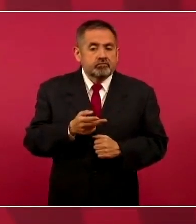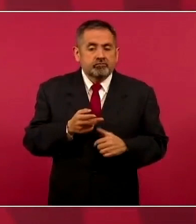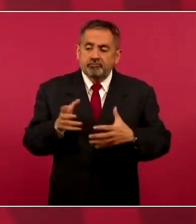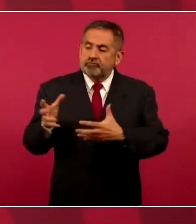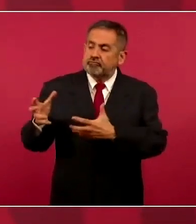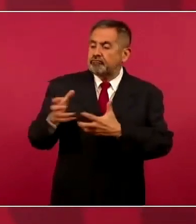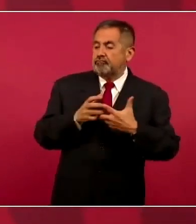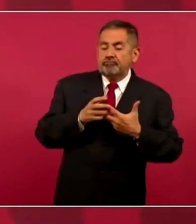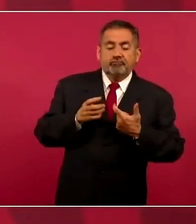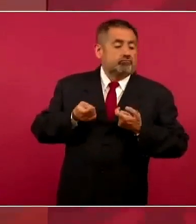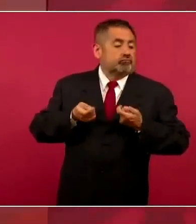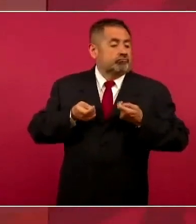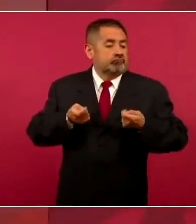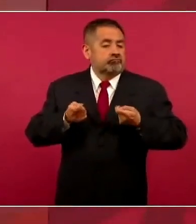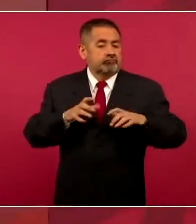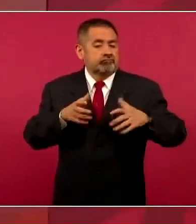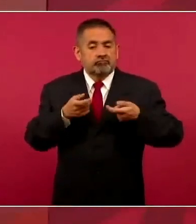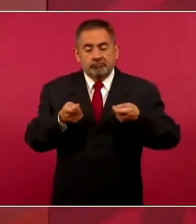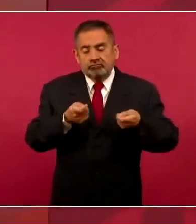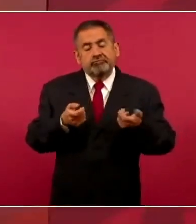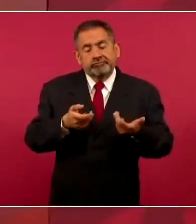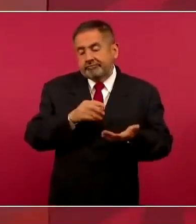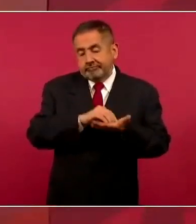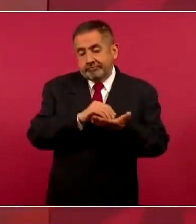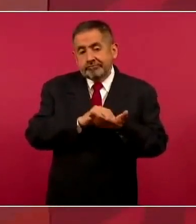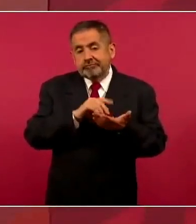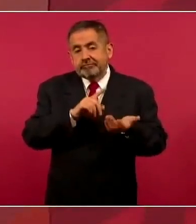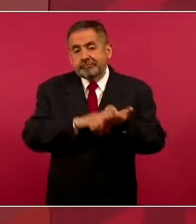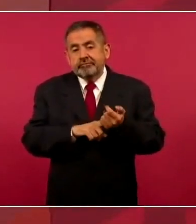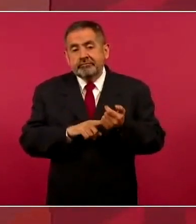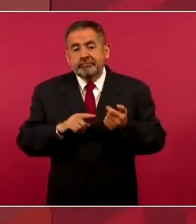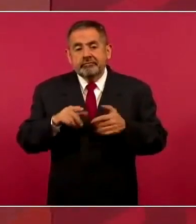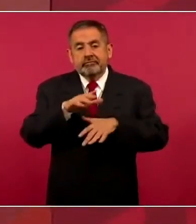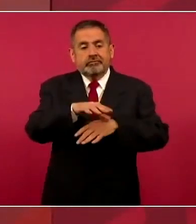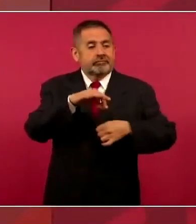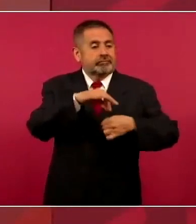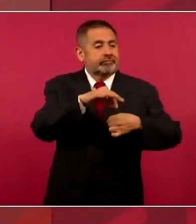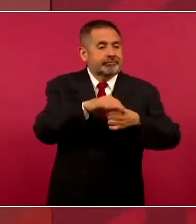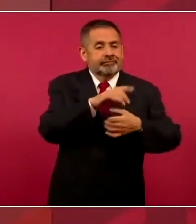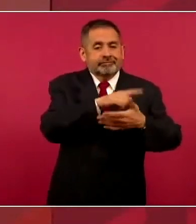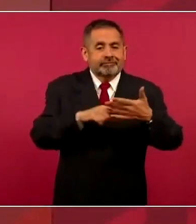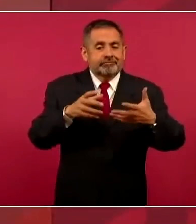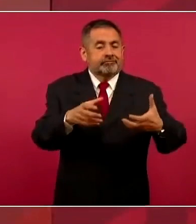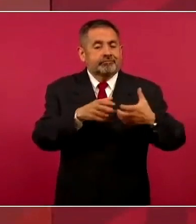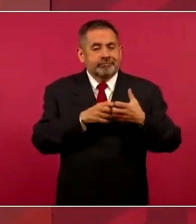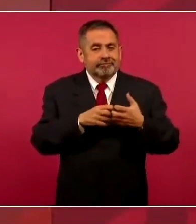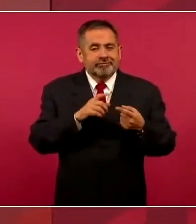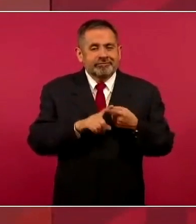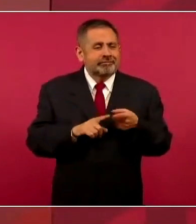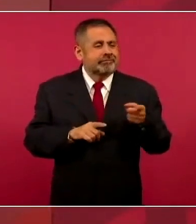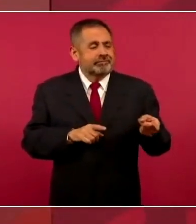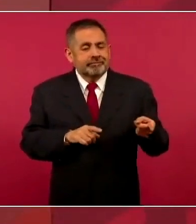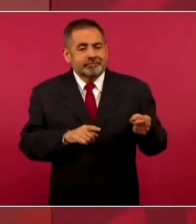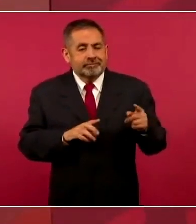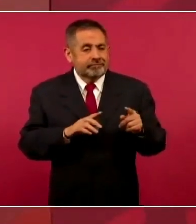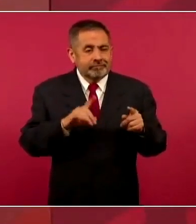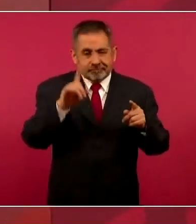control de los órganos electorales, del Consejo Electoral